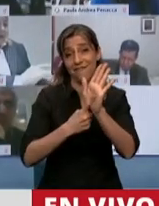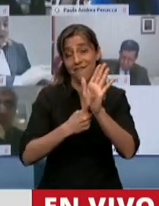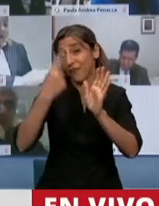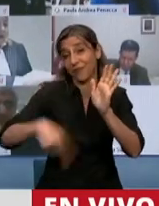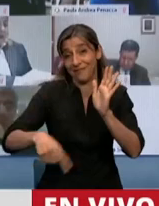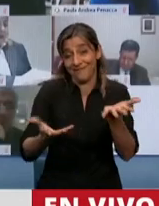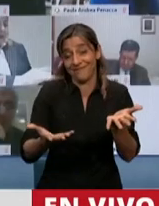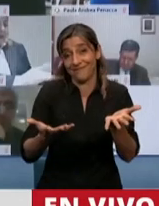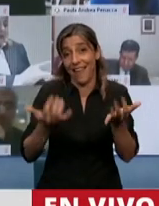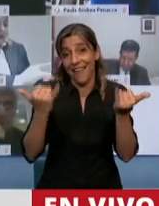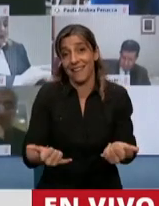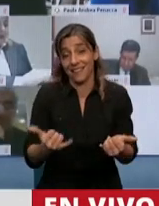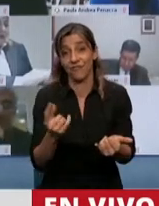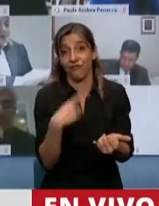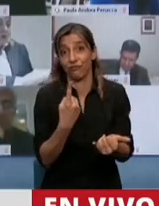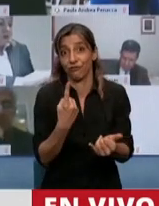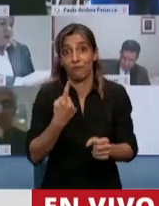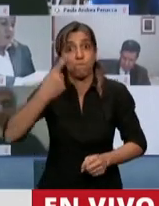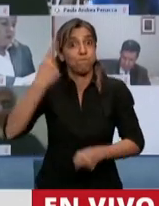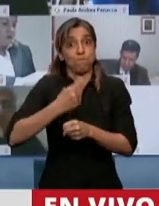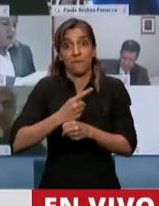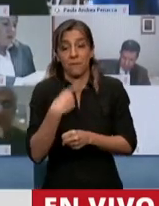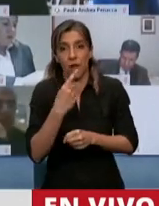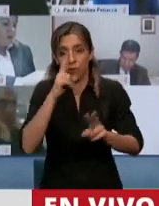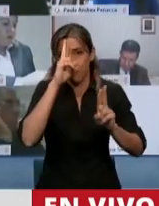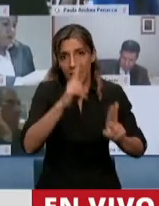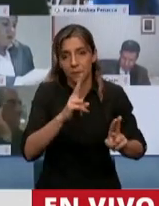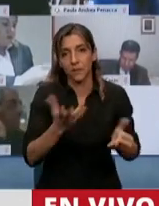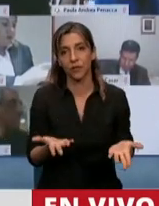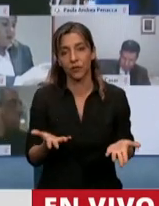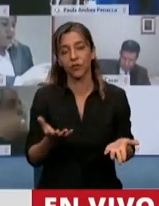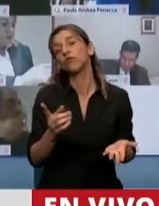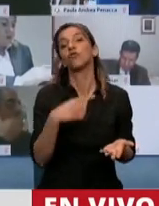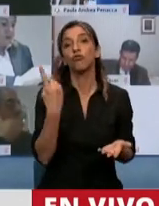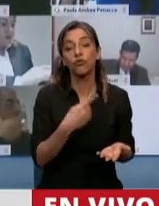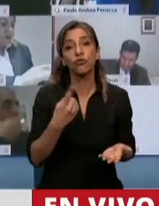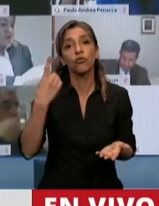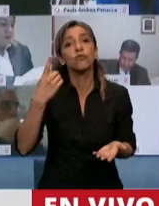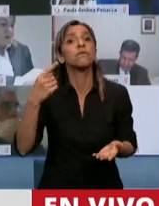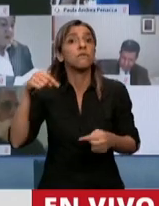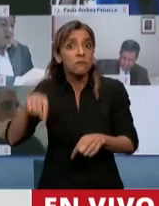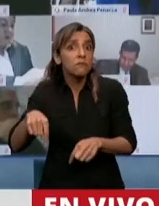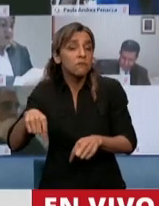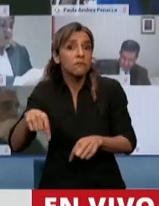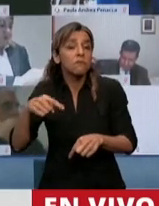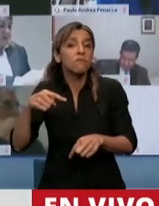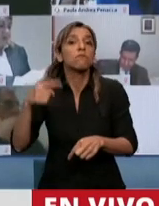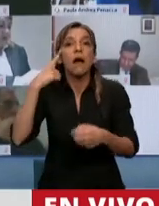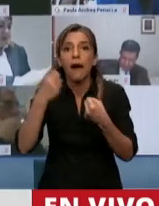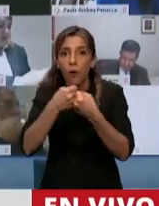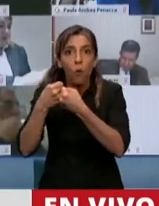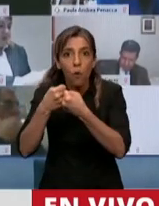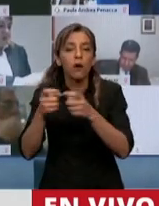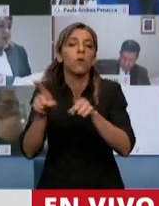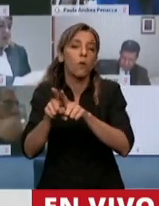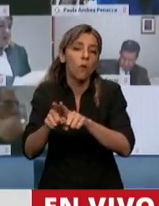tengamos reglas y que las respetemos, es que acordemos nuevamente, por consenso, como lo dice el protocolo